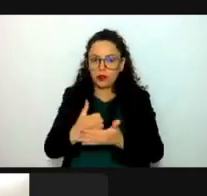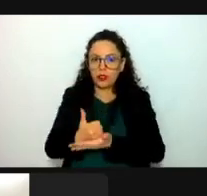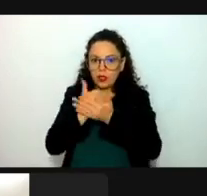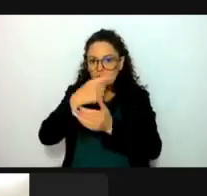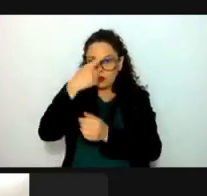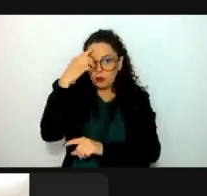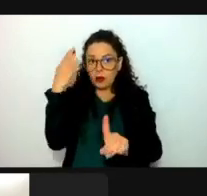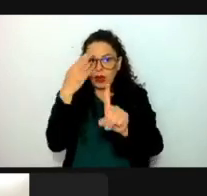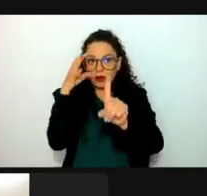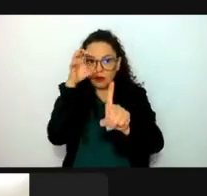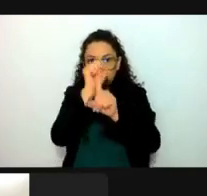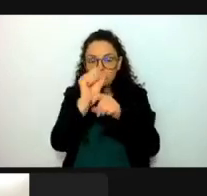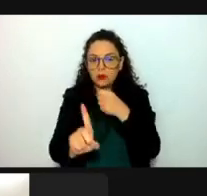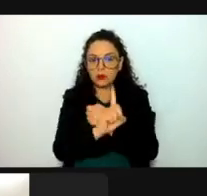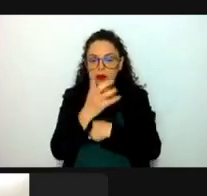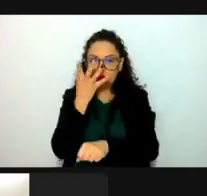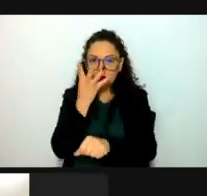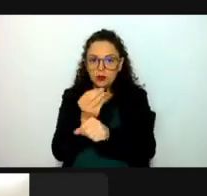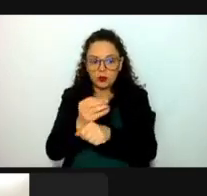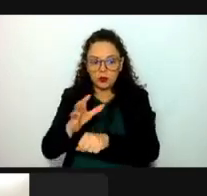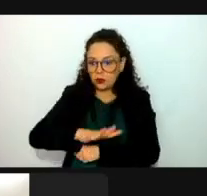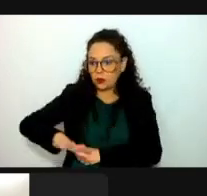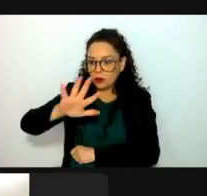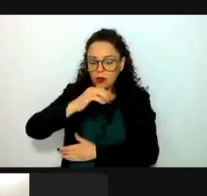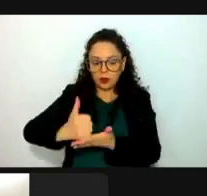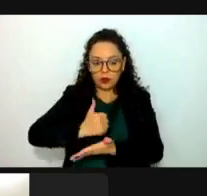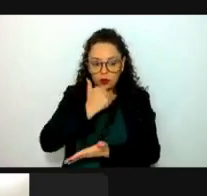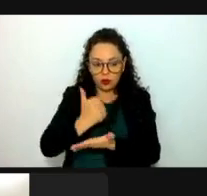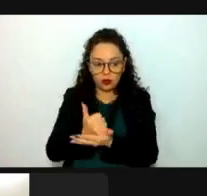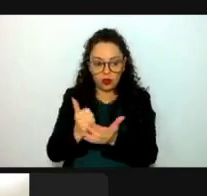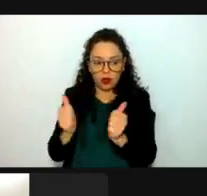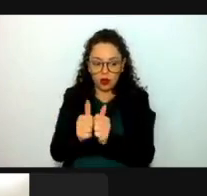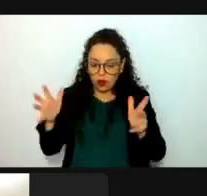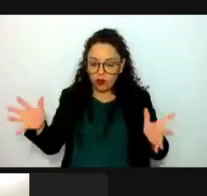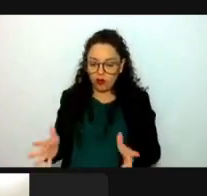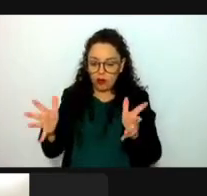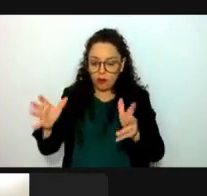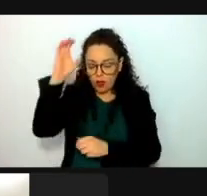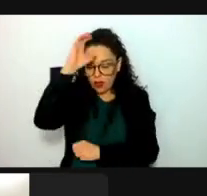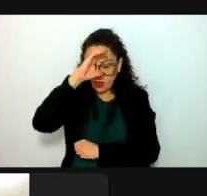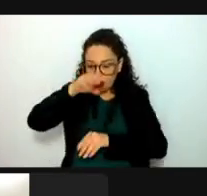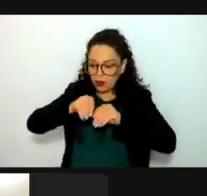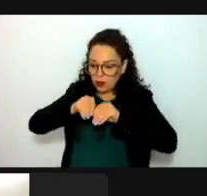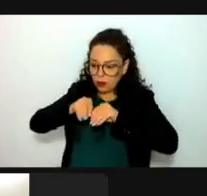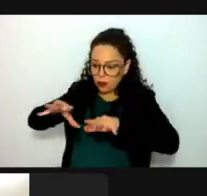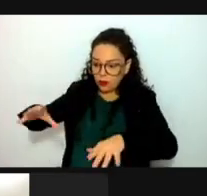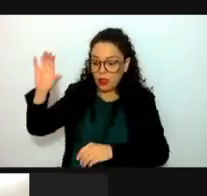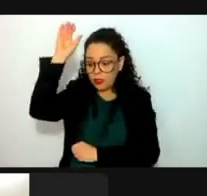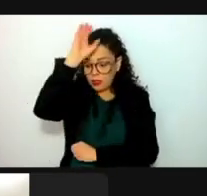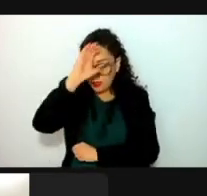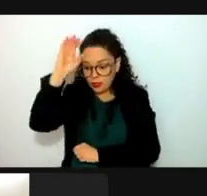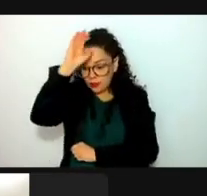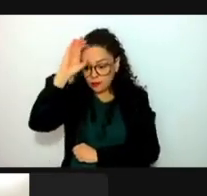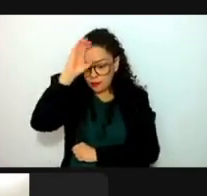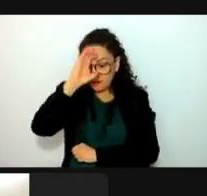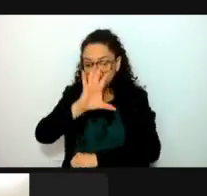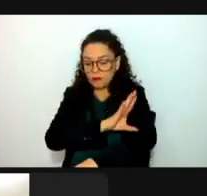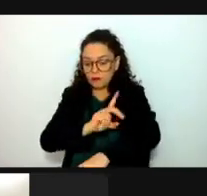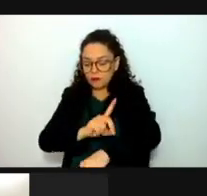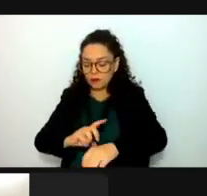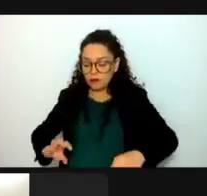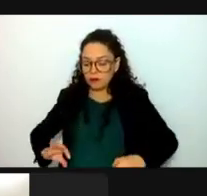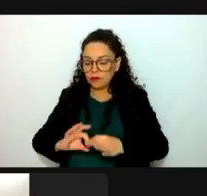problemas de interés para la ciudad, a través del fomento a la ciencia y a la divulgación de la ciencia, coordinando el seguimiento técnico y